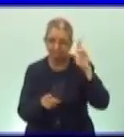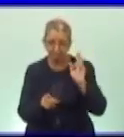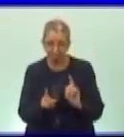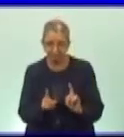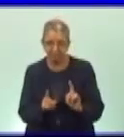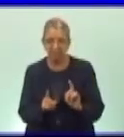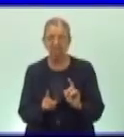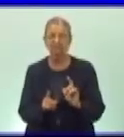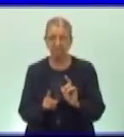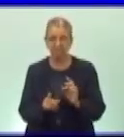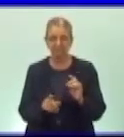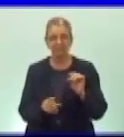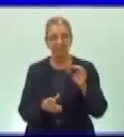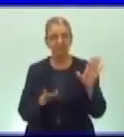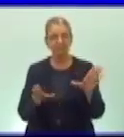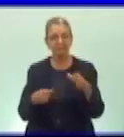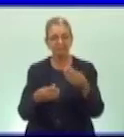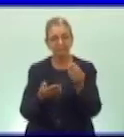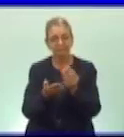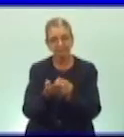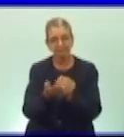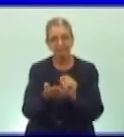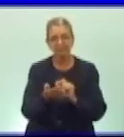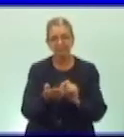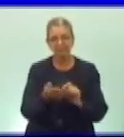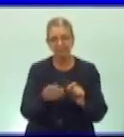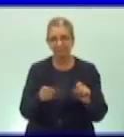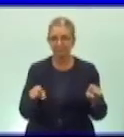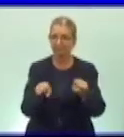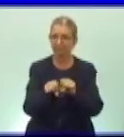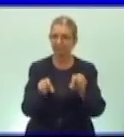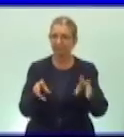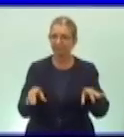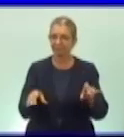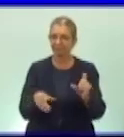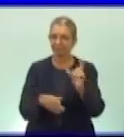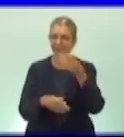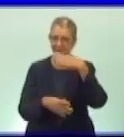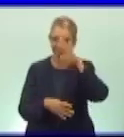o buscarlo luego en el portal cubaeduca.cu